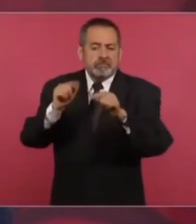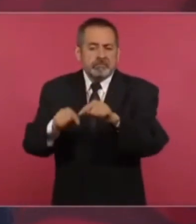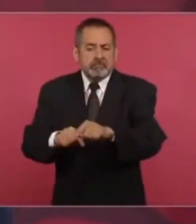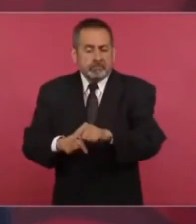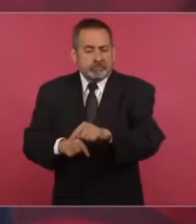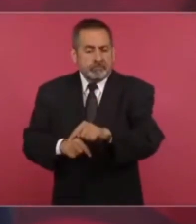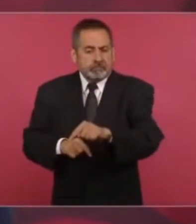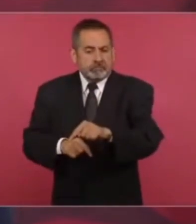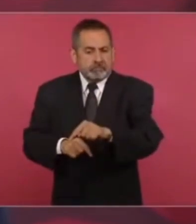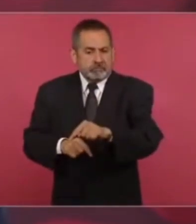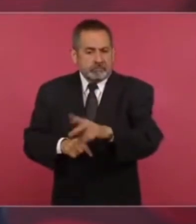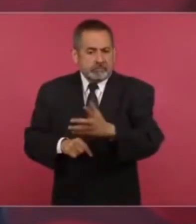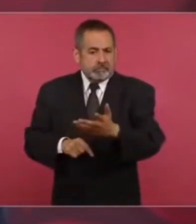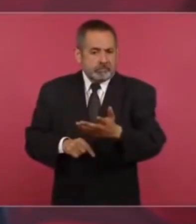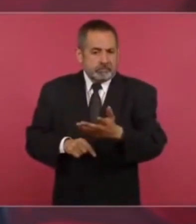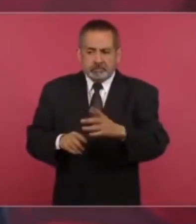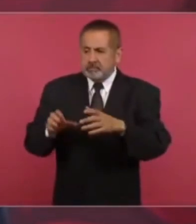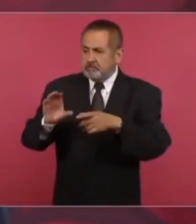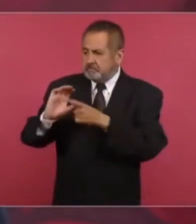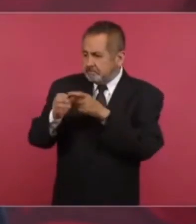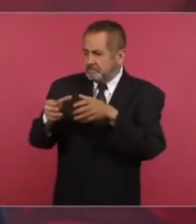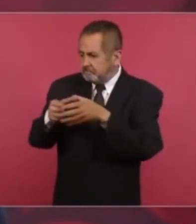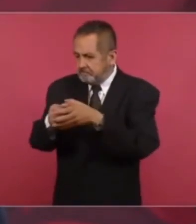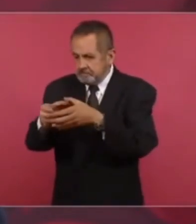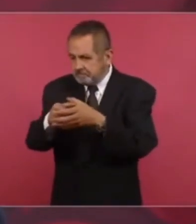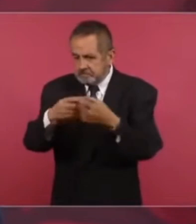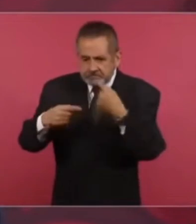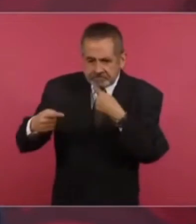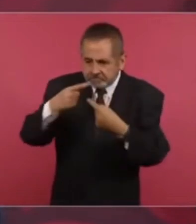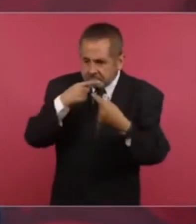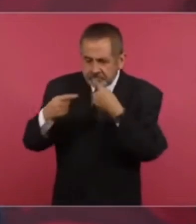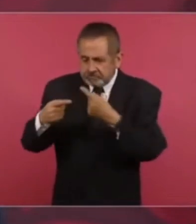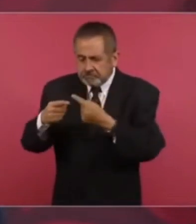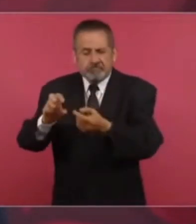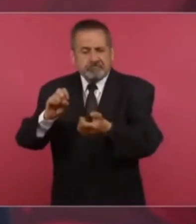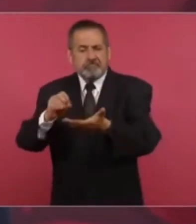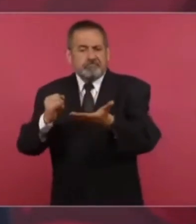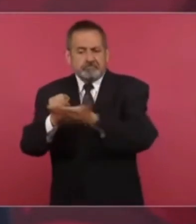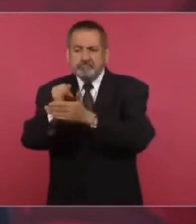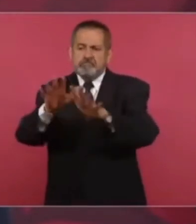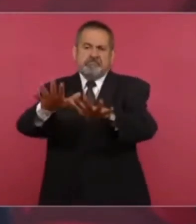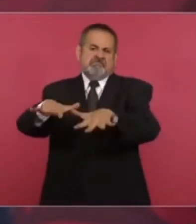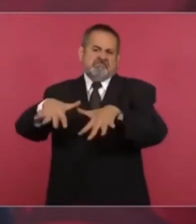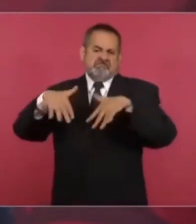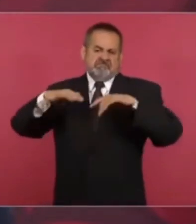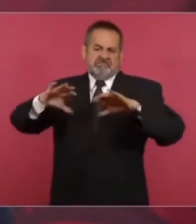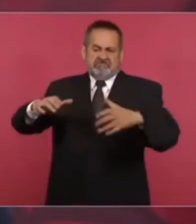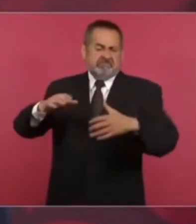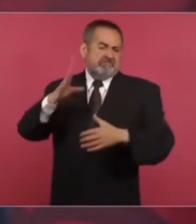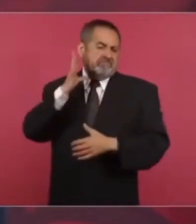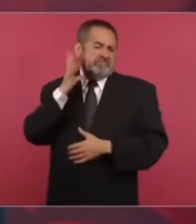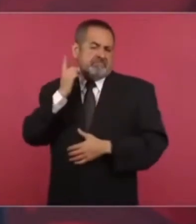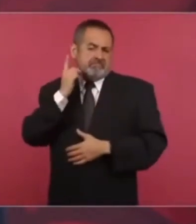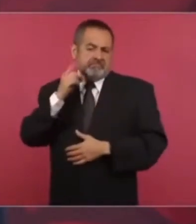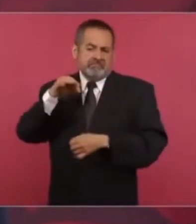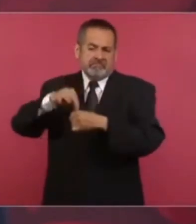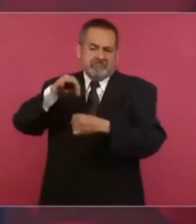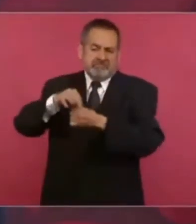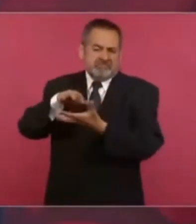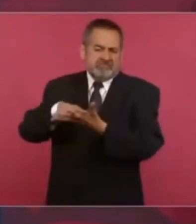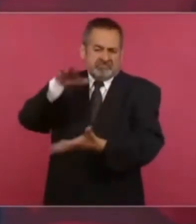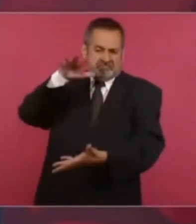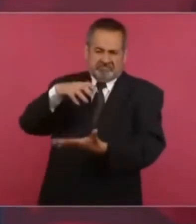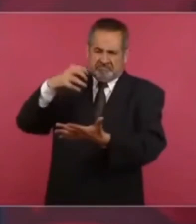en comisiones en una plenaria por mayoría de votos